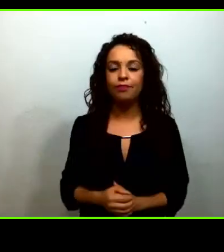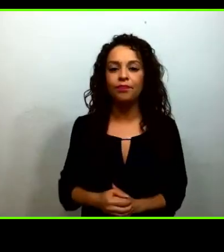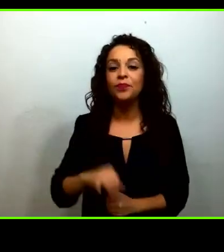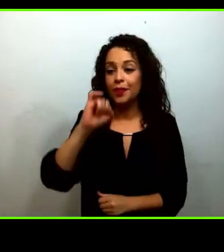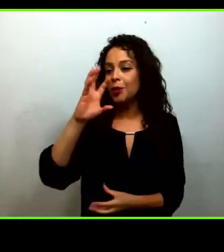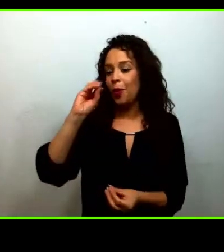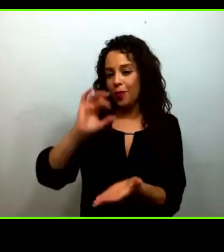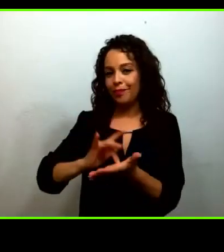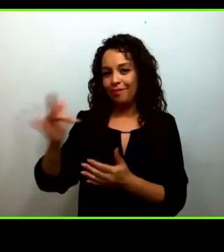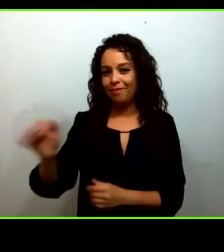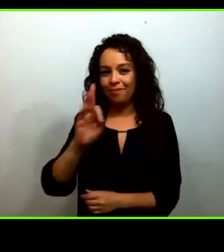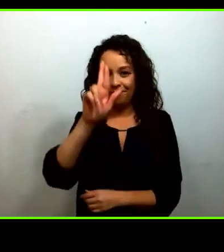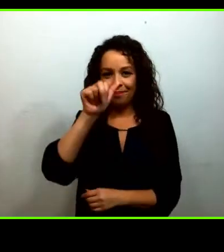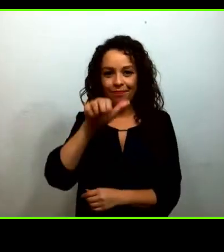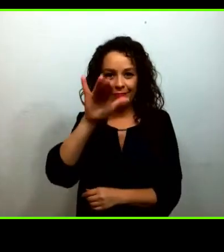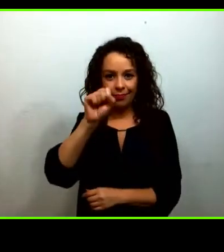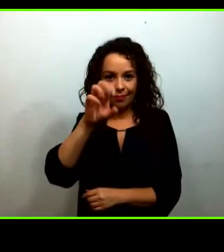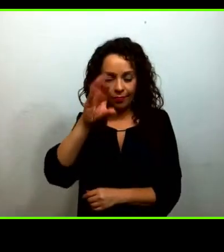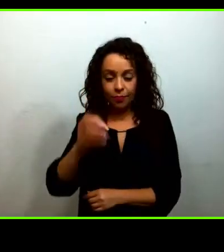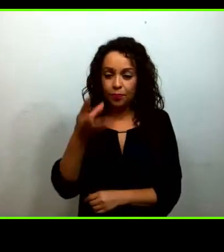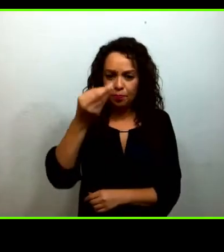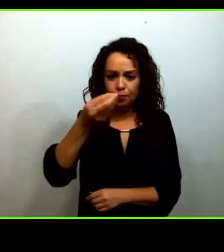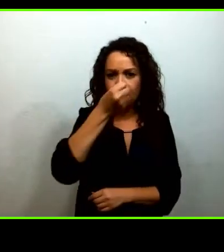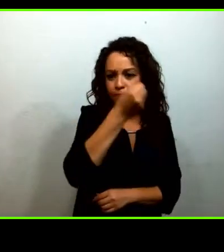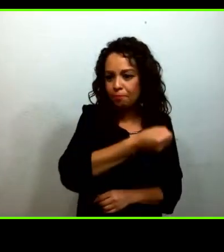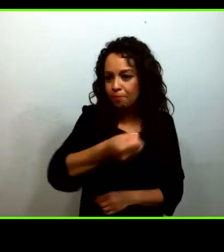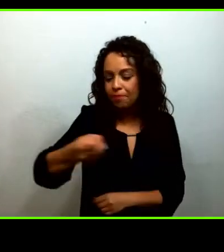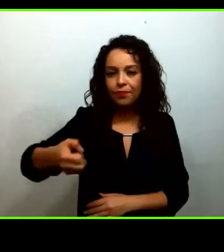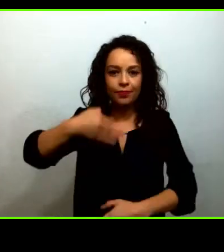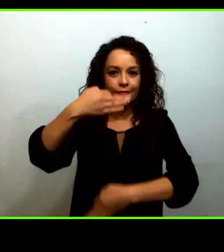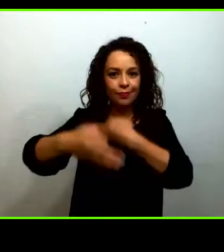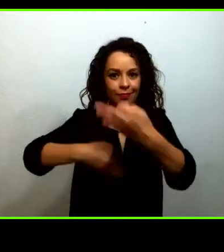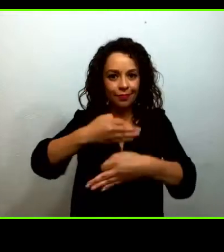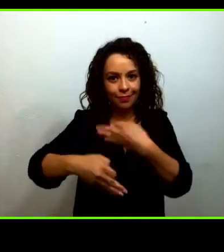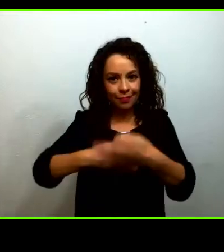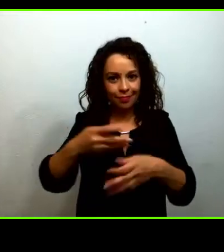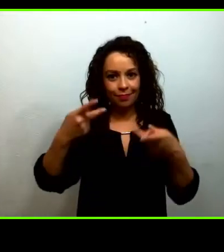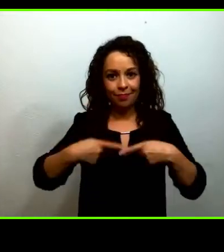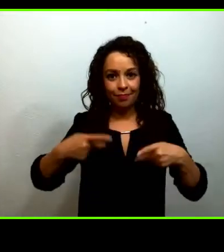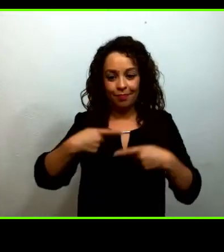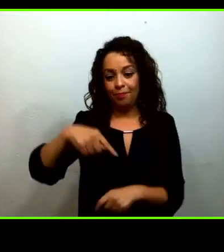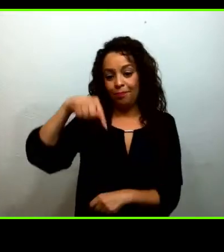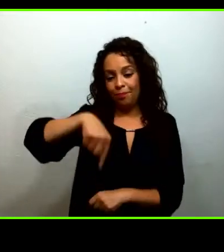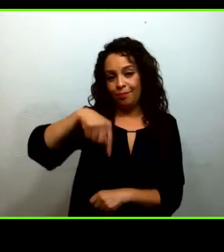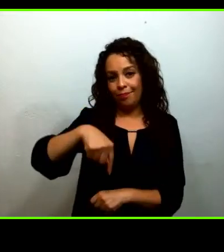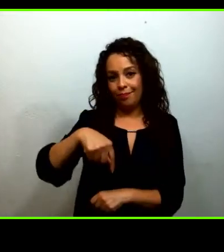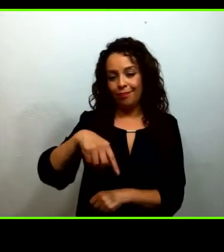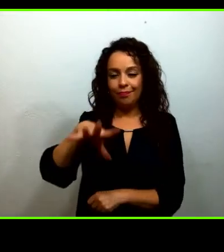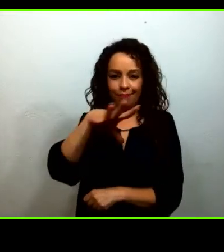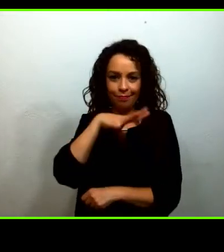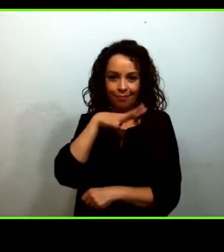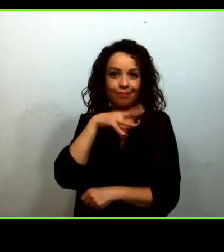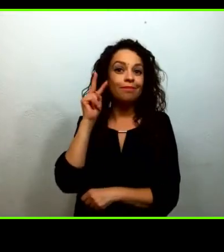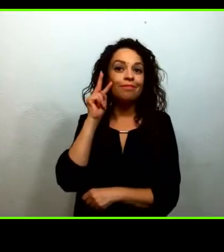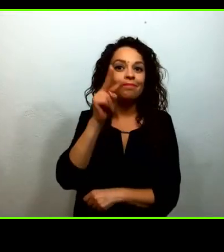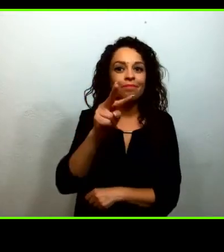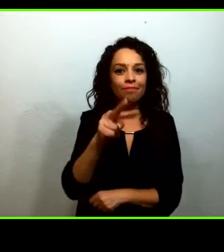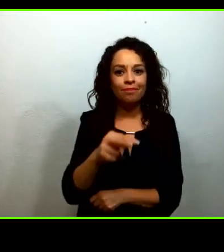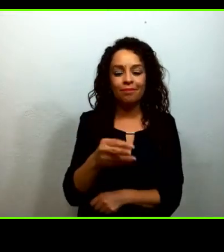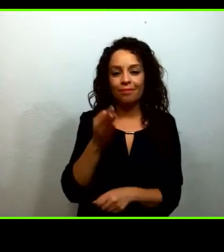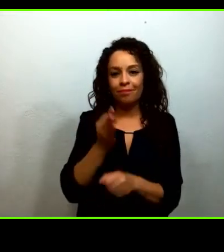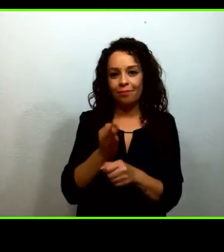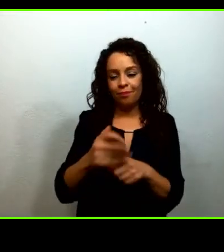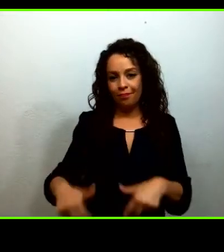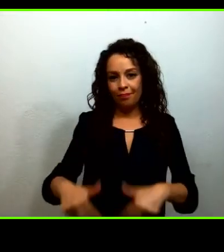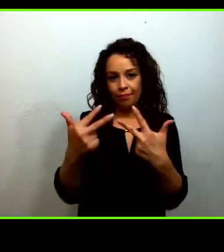Un saludo muy cordial a todas y a todos los que nos acompañan esta tarde y un agradecimiento a todas las organizaciones